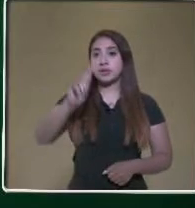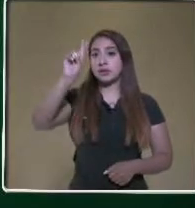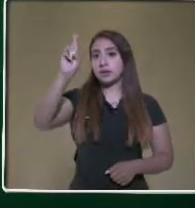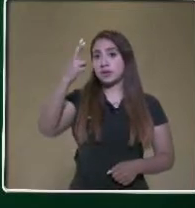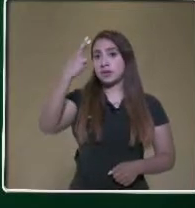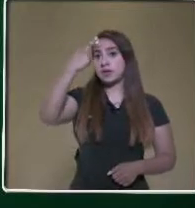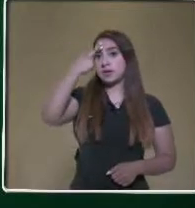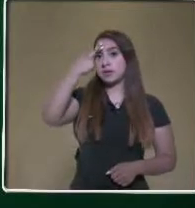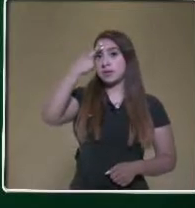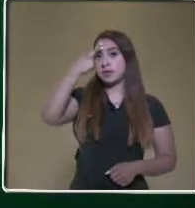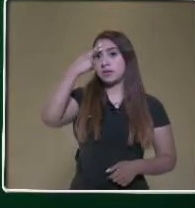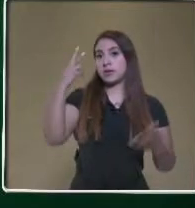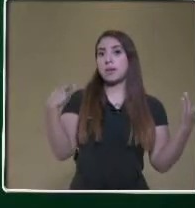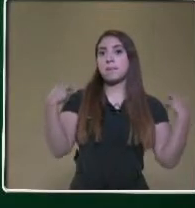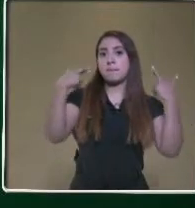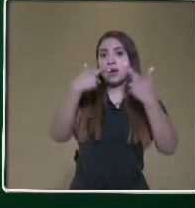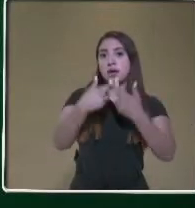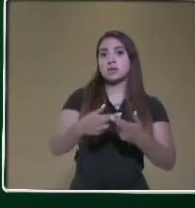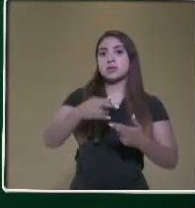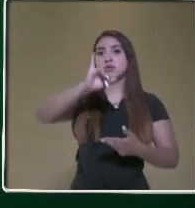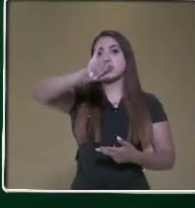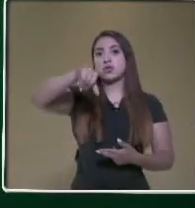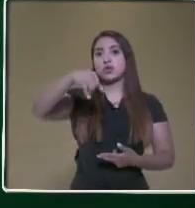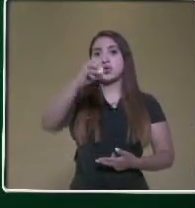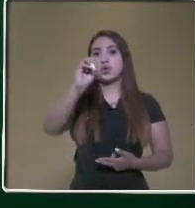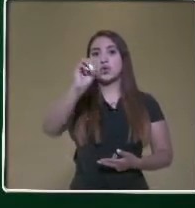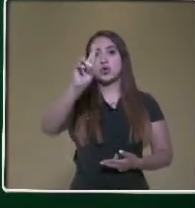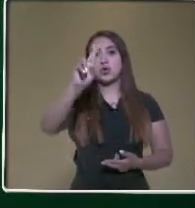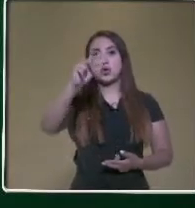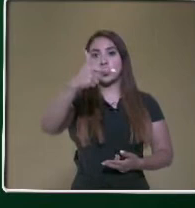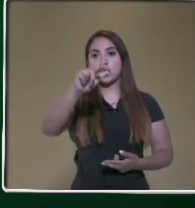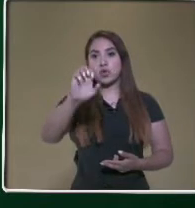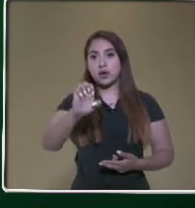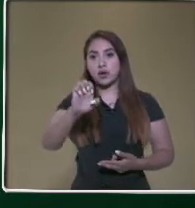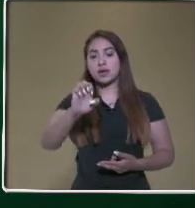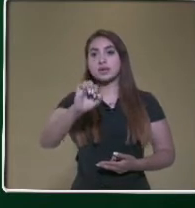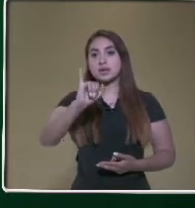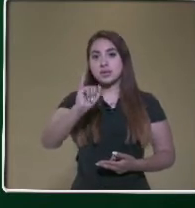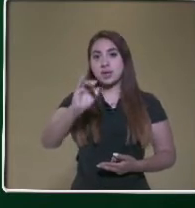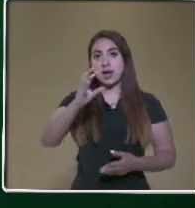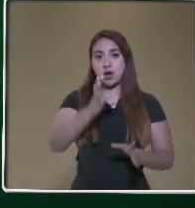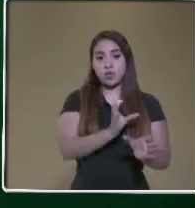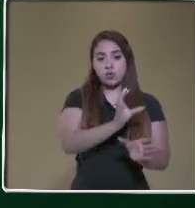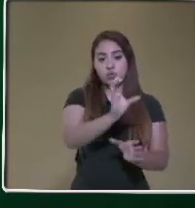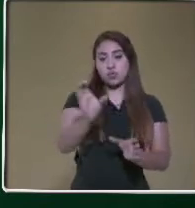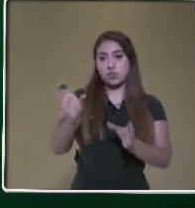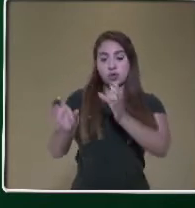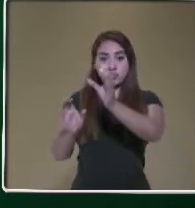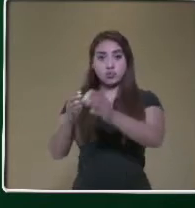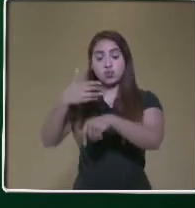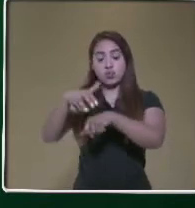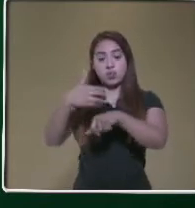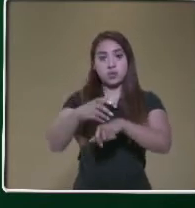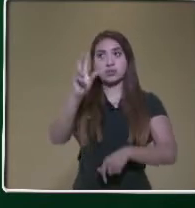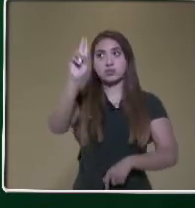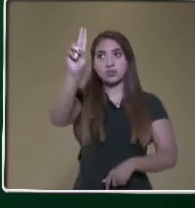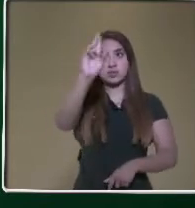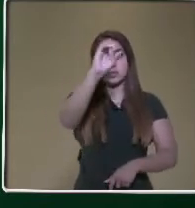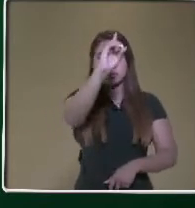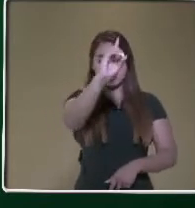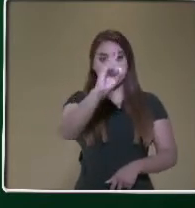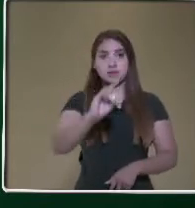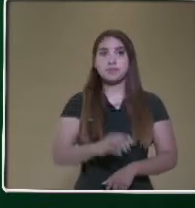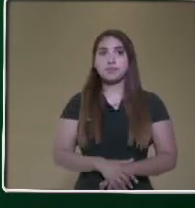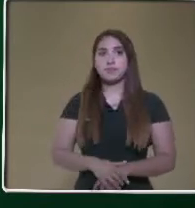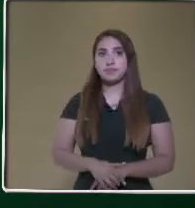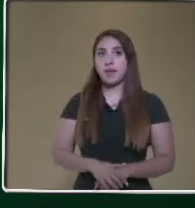habló de la importancia de estar acomodando los números de acuerdo a su valor posicional. Entonces ahora sí, vamos a ver qué